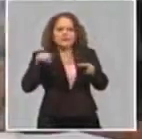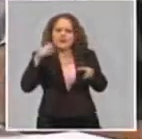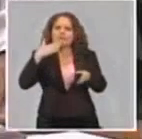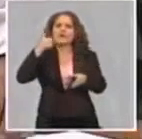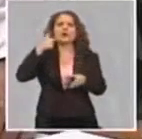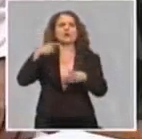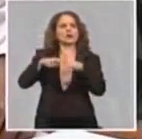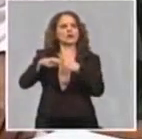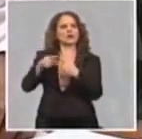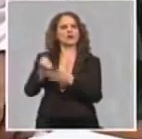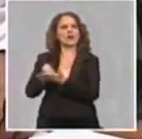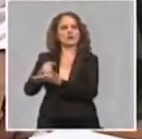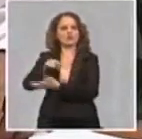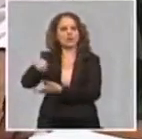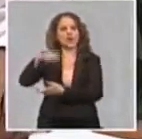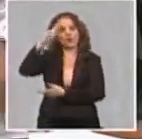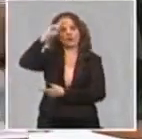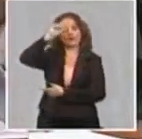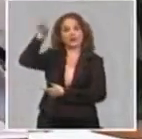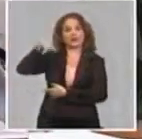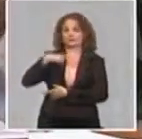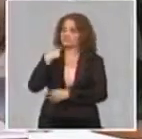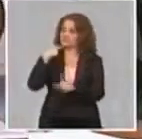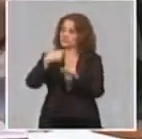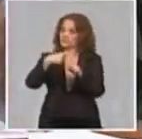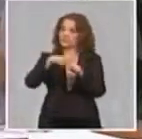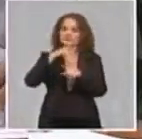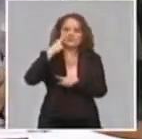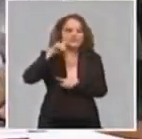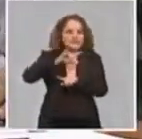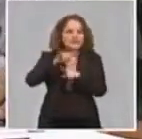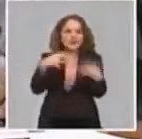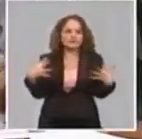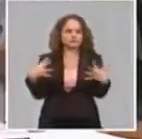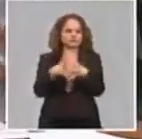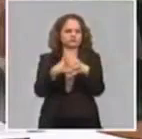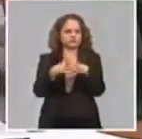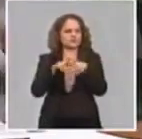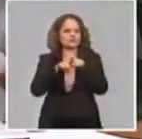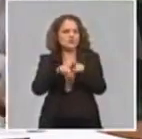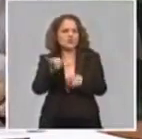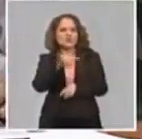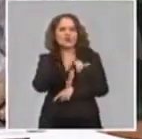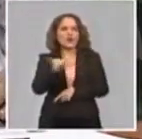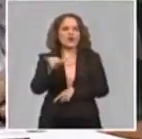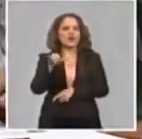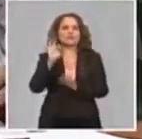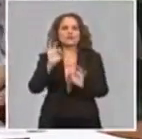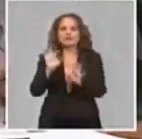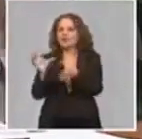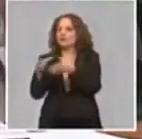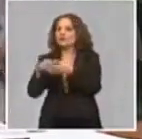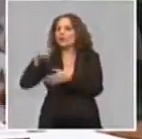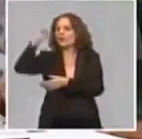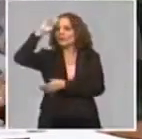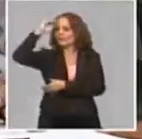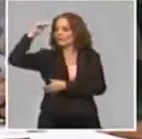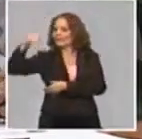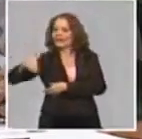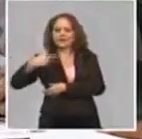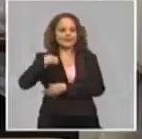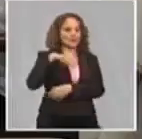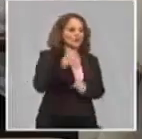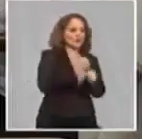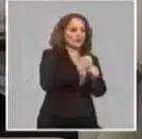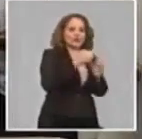tareas. Y eso ha traído una cosa positiva porque hubo una unión ahí muy importante entre la parte médica y la parte... La parte